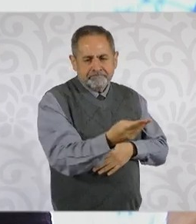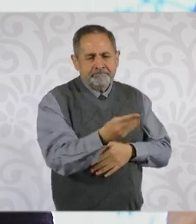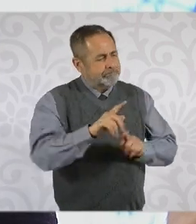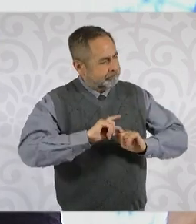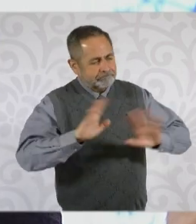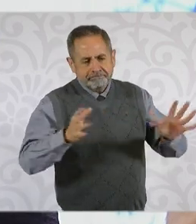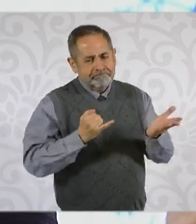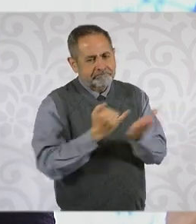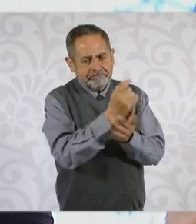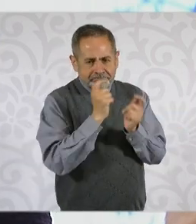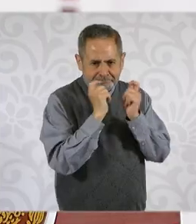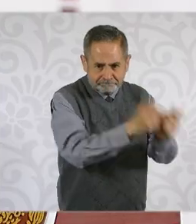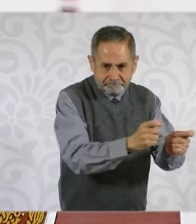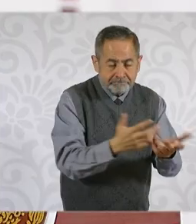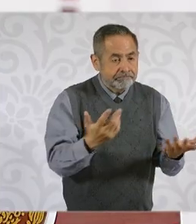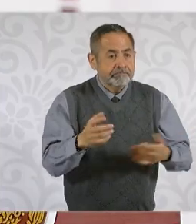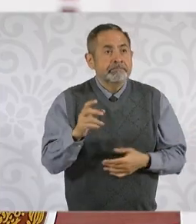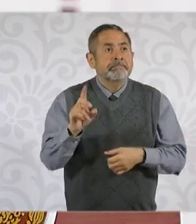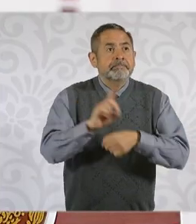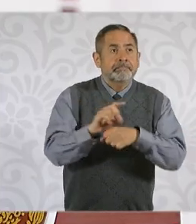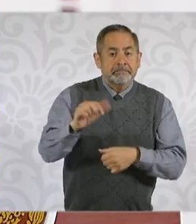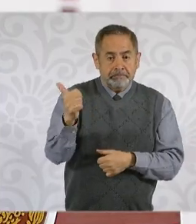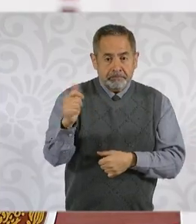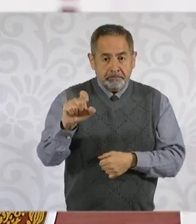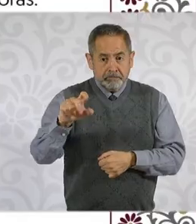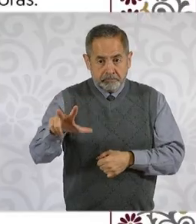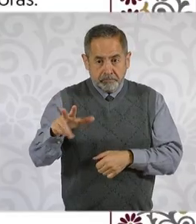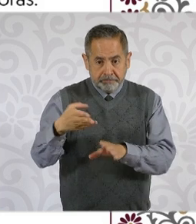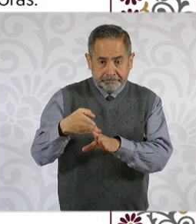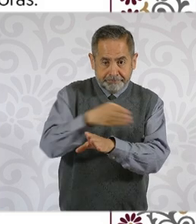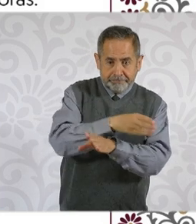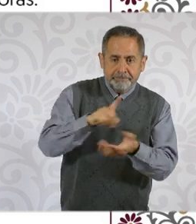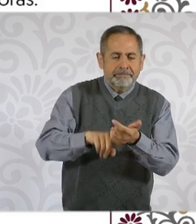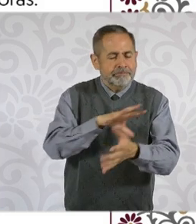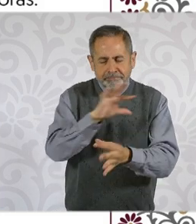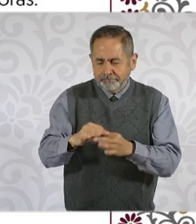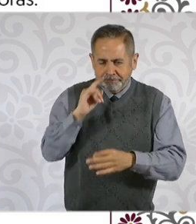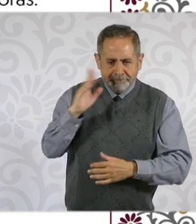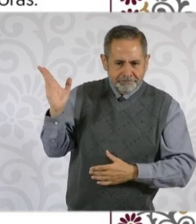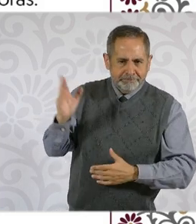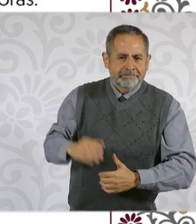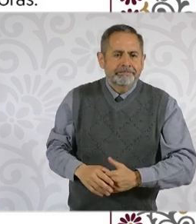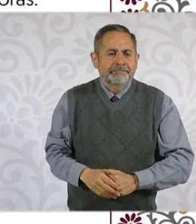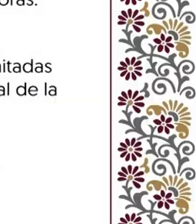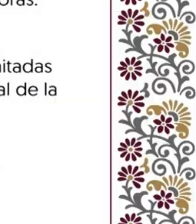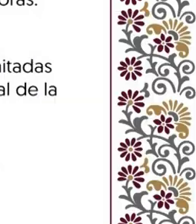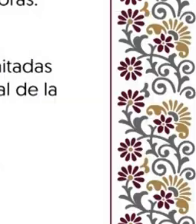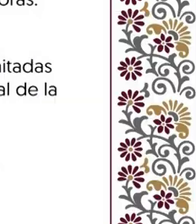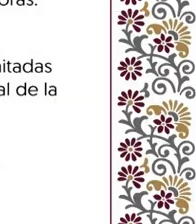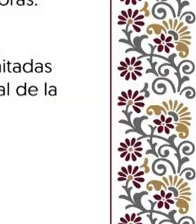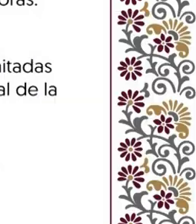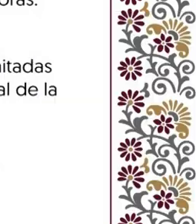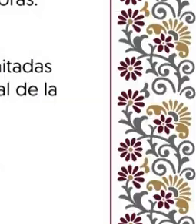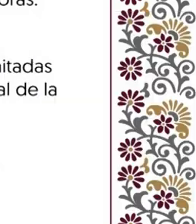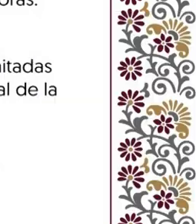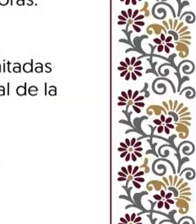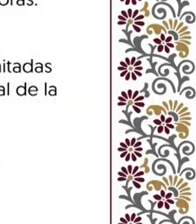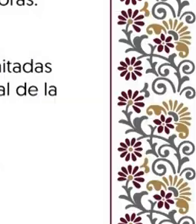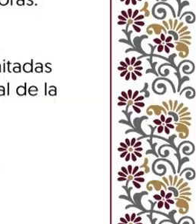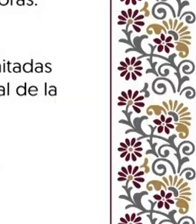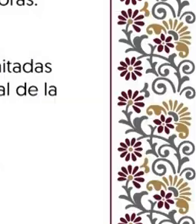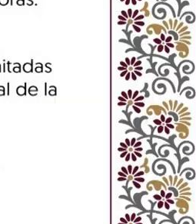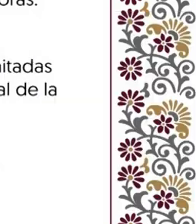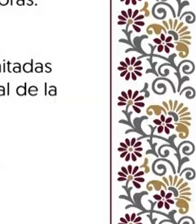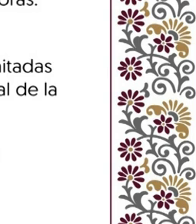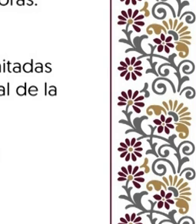para antes del 28 de agosto, deberán estar resueltas las impugnaciones tramitadas ante